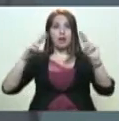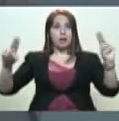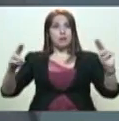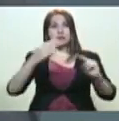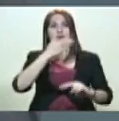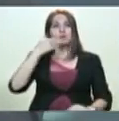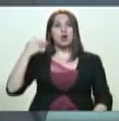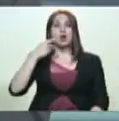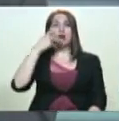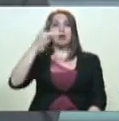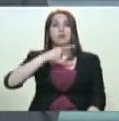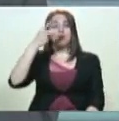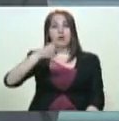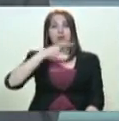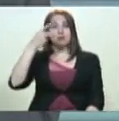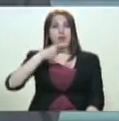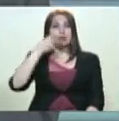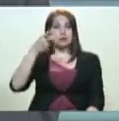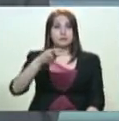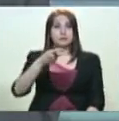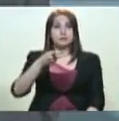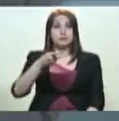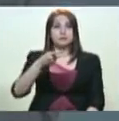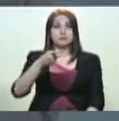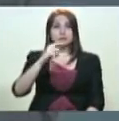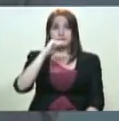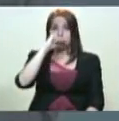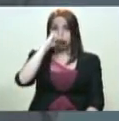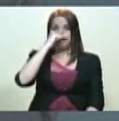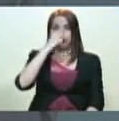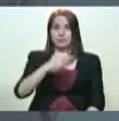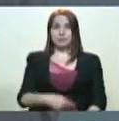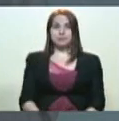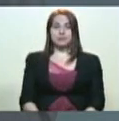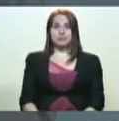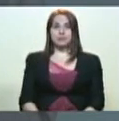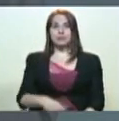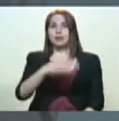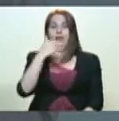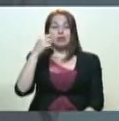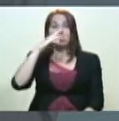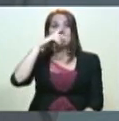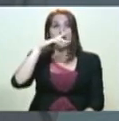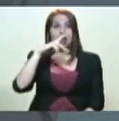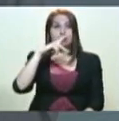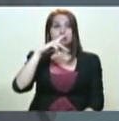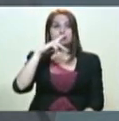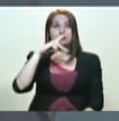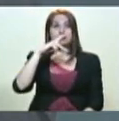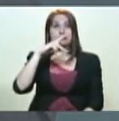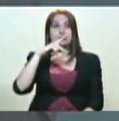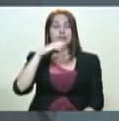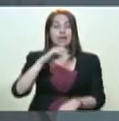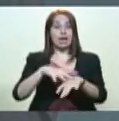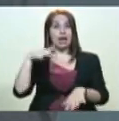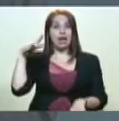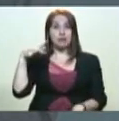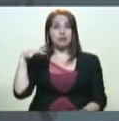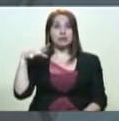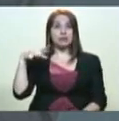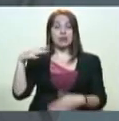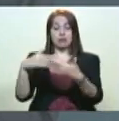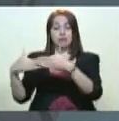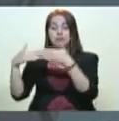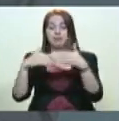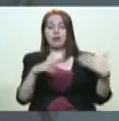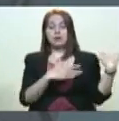de la política, en el mejor sentido de esta palabra, y ahora con esta declaración gravísima del presidente